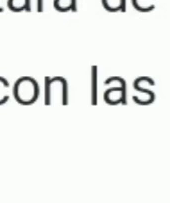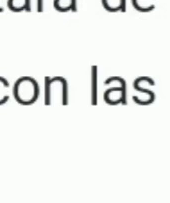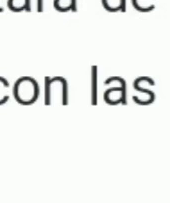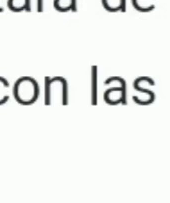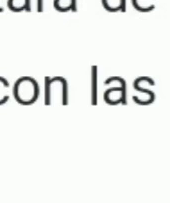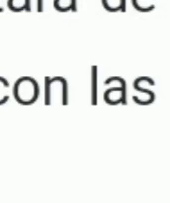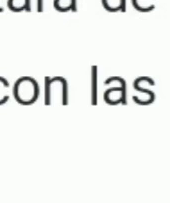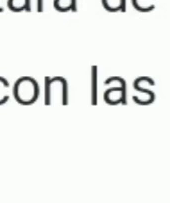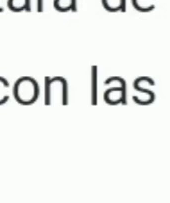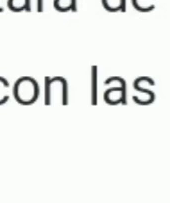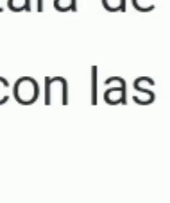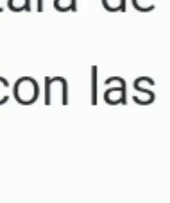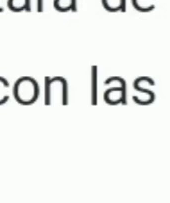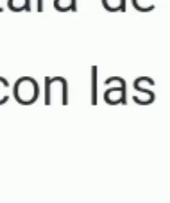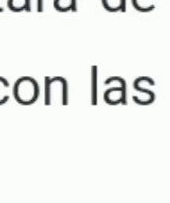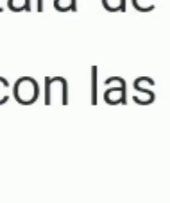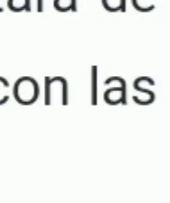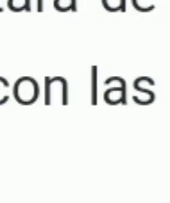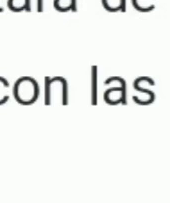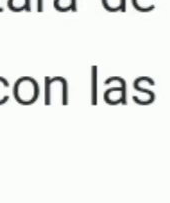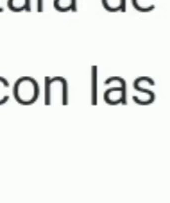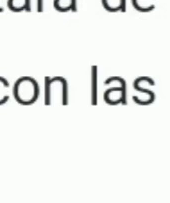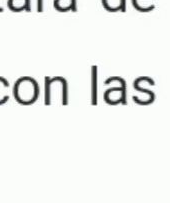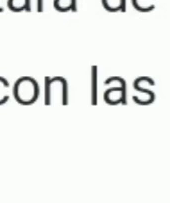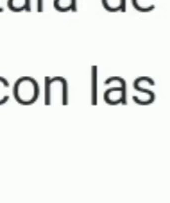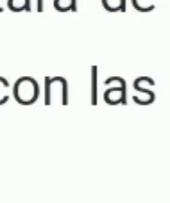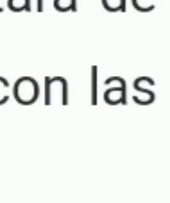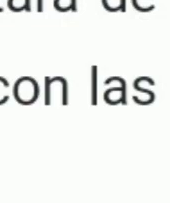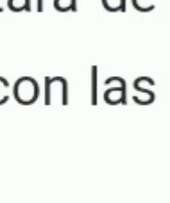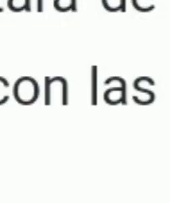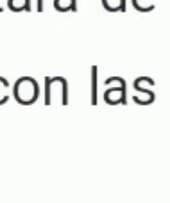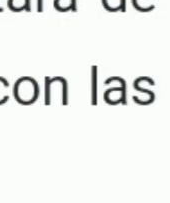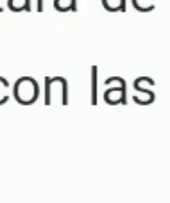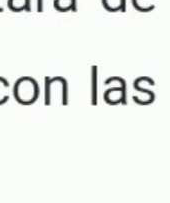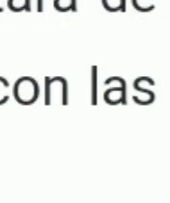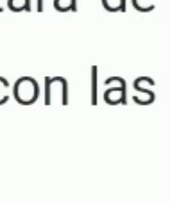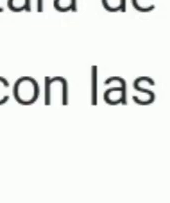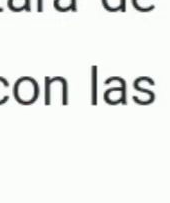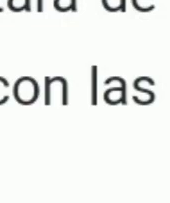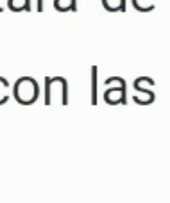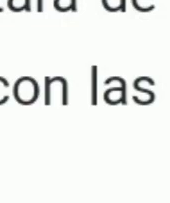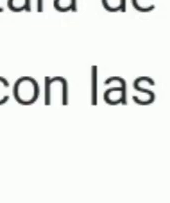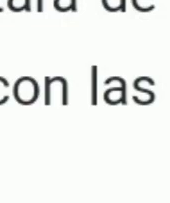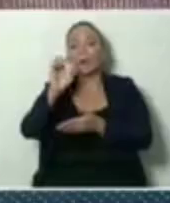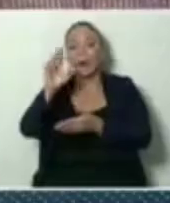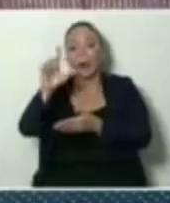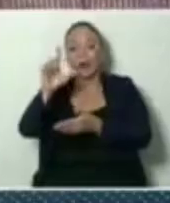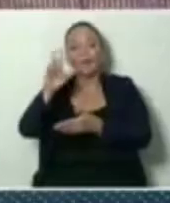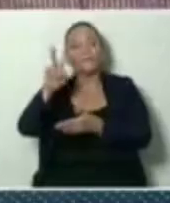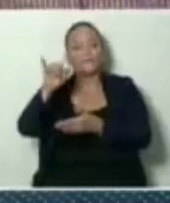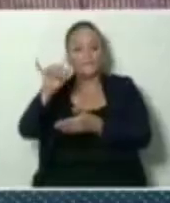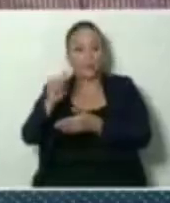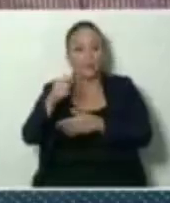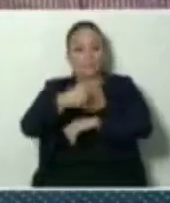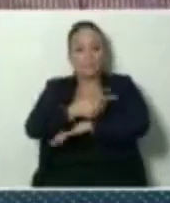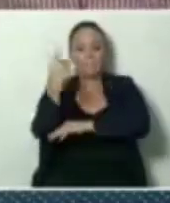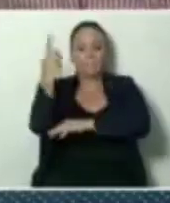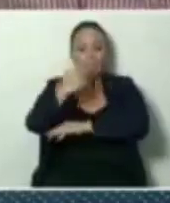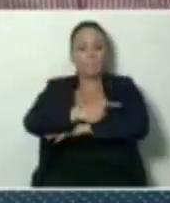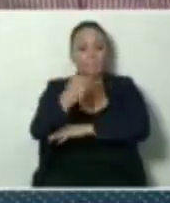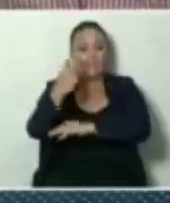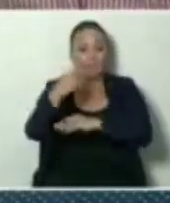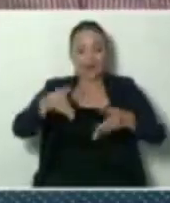191 cobros correspondieron a una suma de 264.610 colones. Resulta que, como